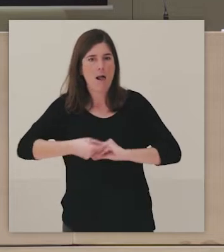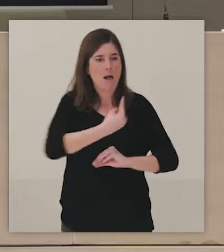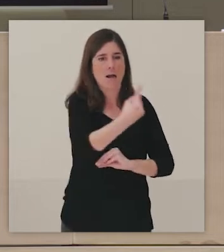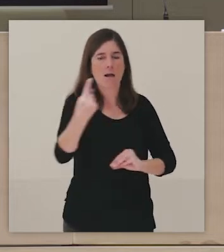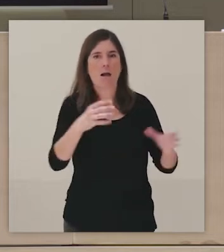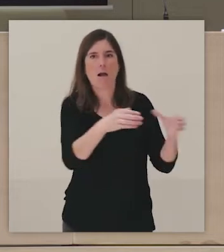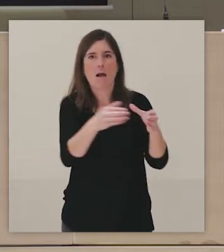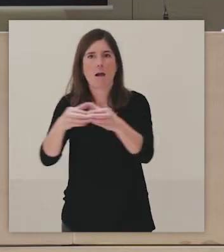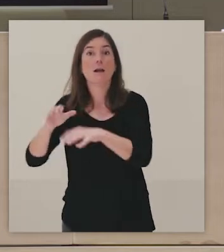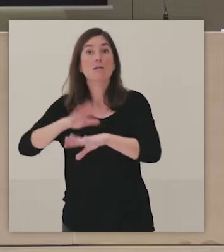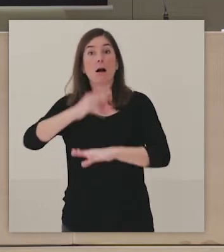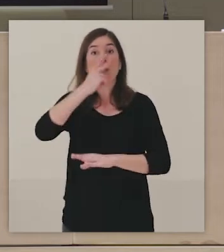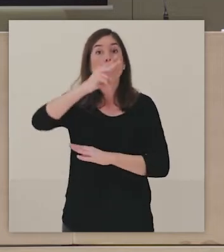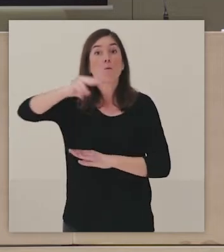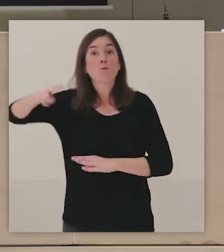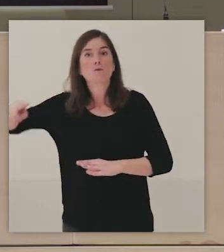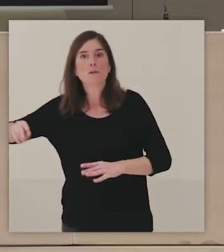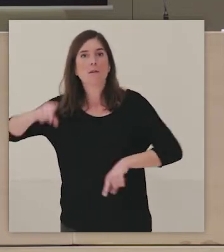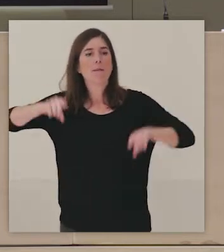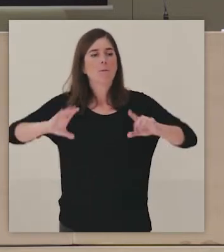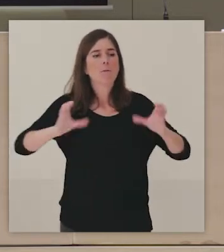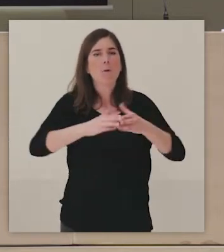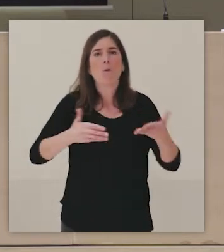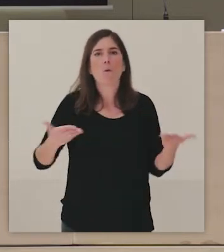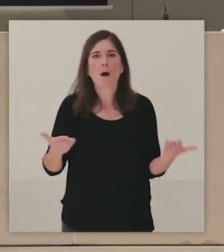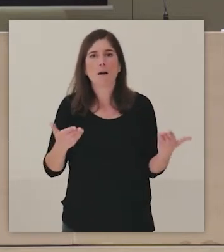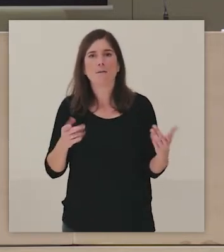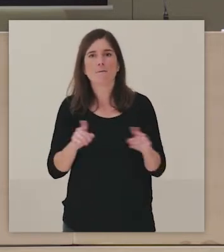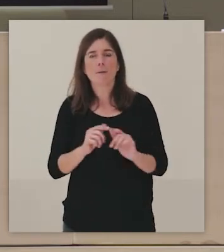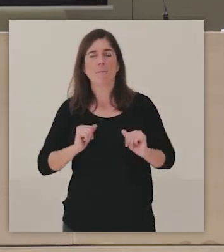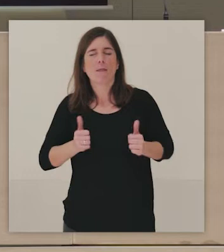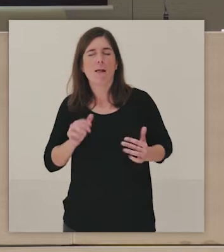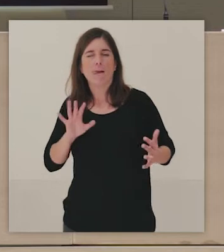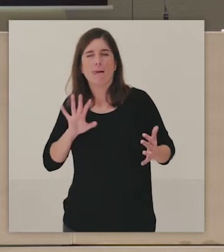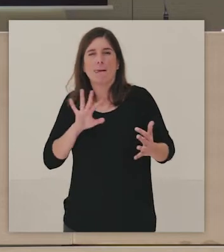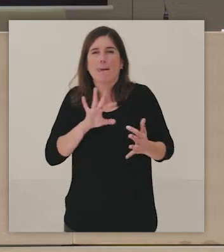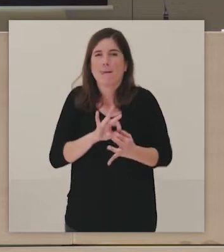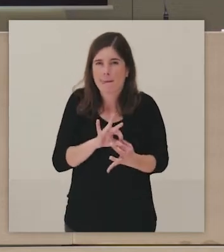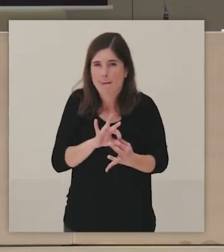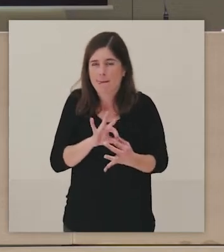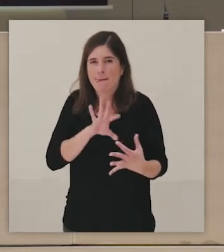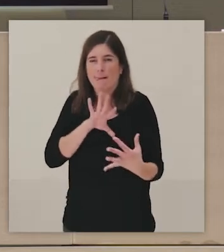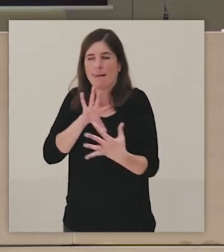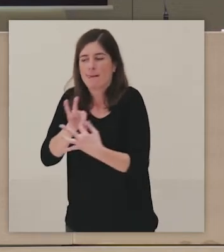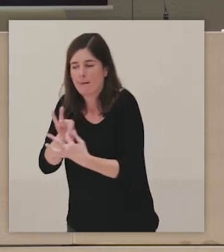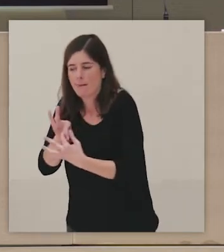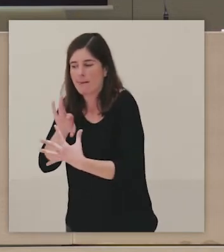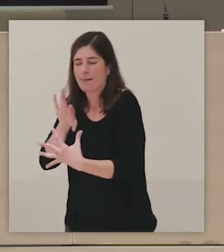vínculos con la persona, con los distintos colectivos y se convierta en un espacio